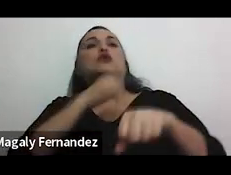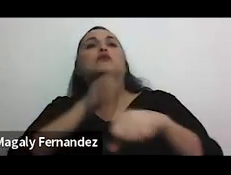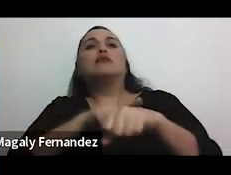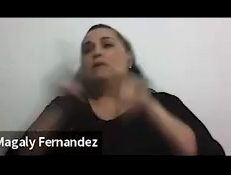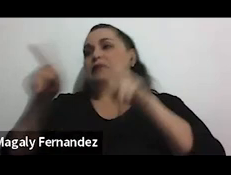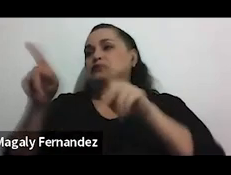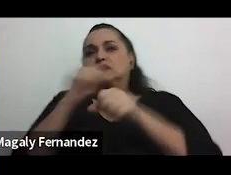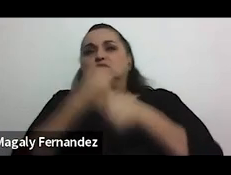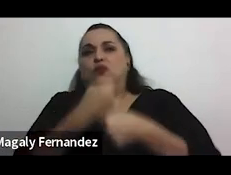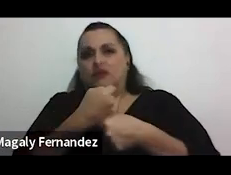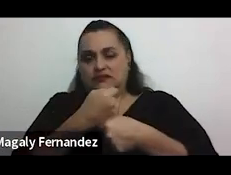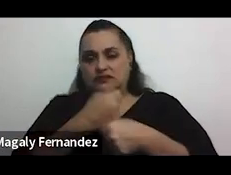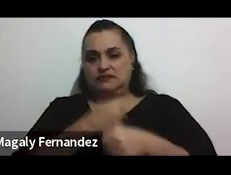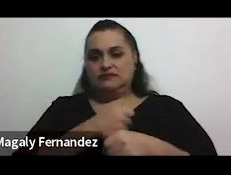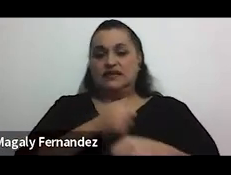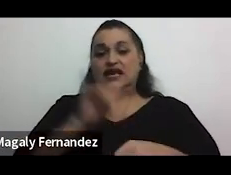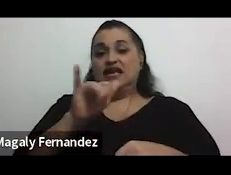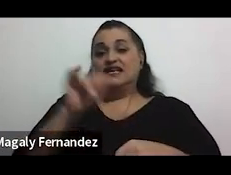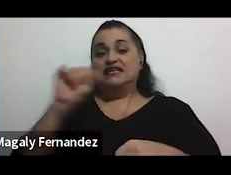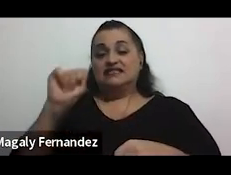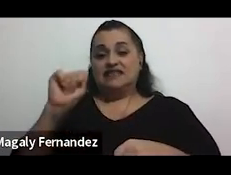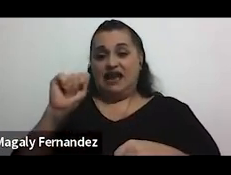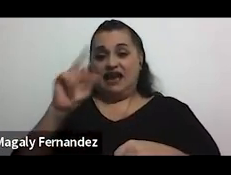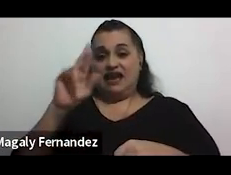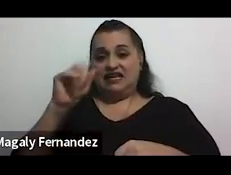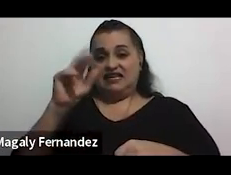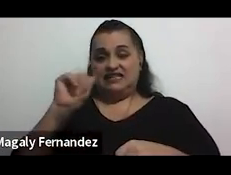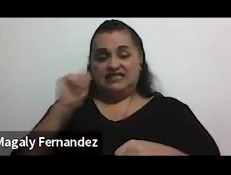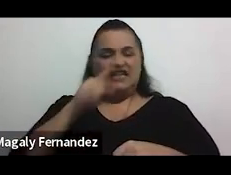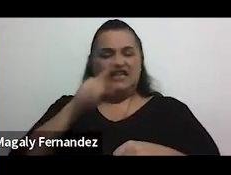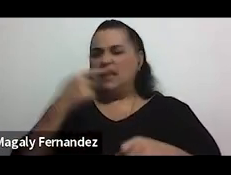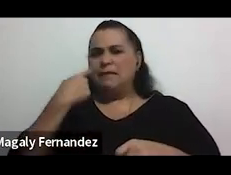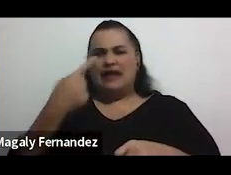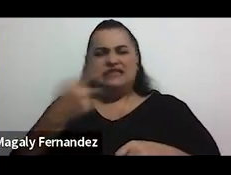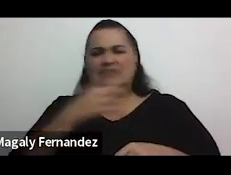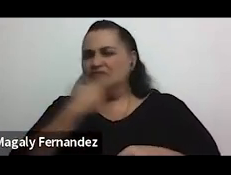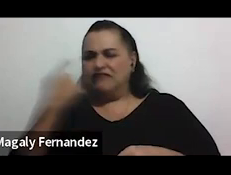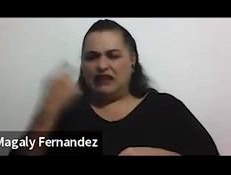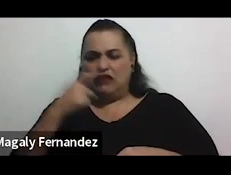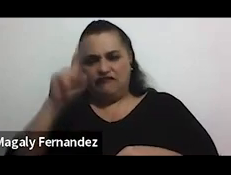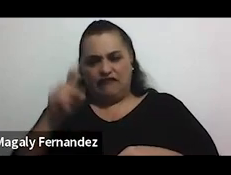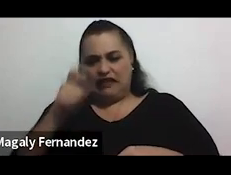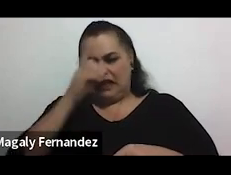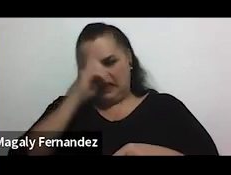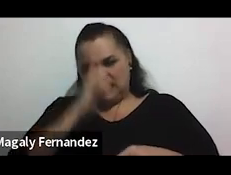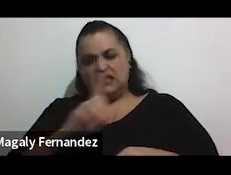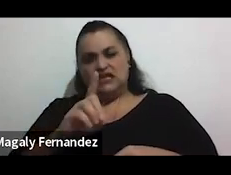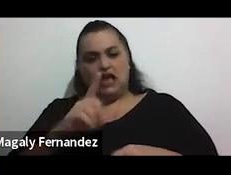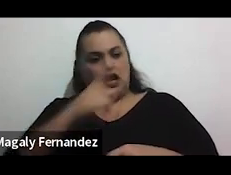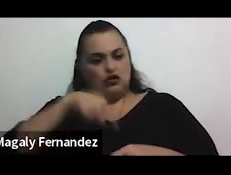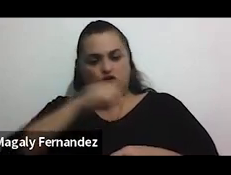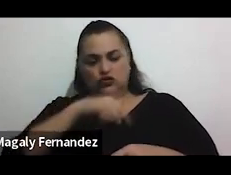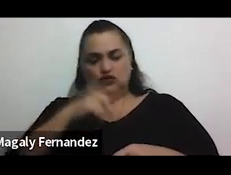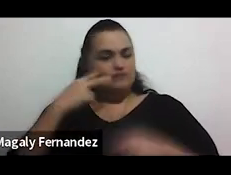y Yarisset dice, la verdad, a me parece indignante como la mayoría de mujeres desde que tenemos cortada sufrimos acoso.